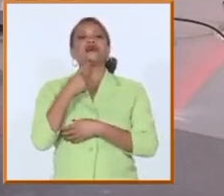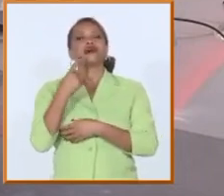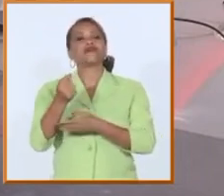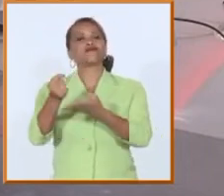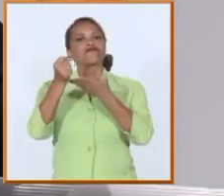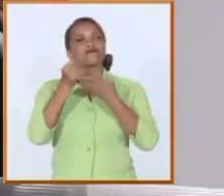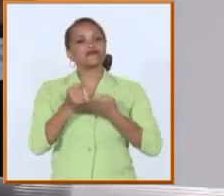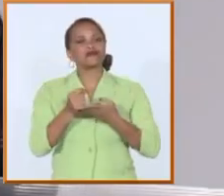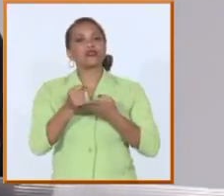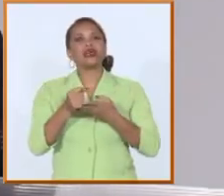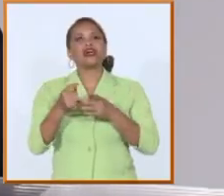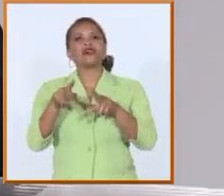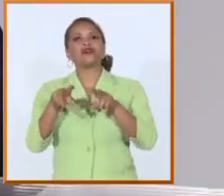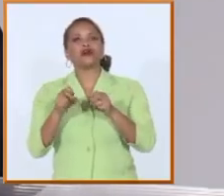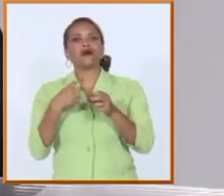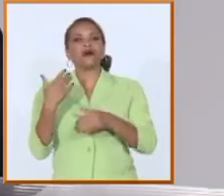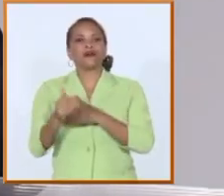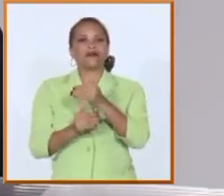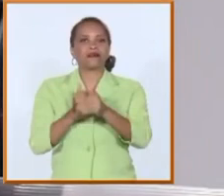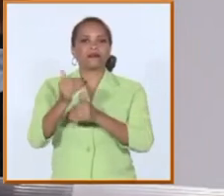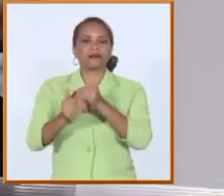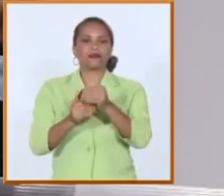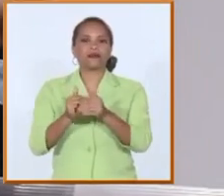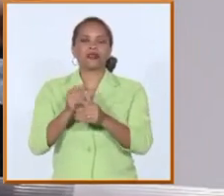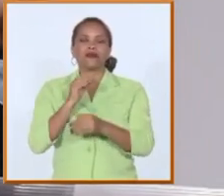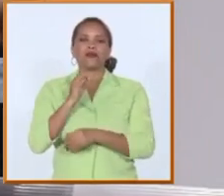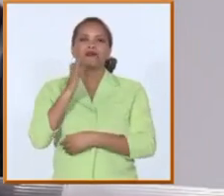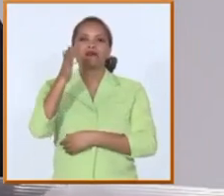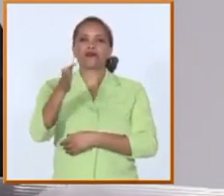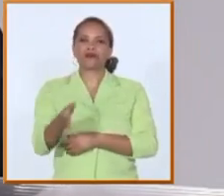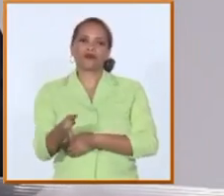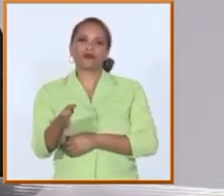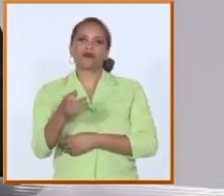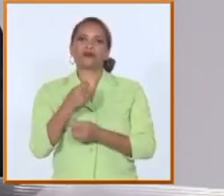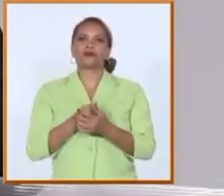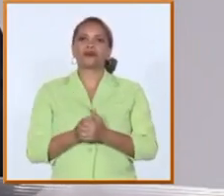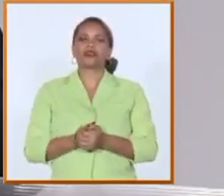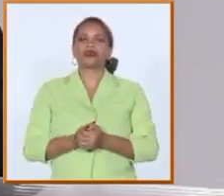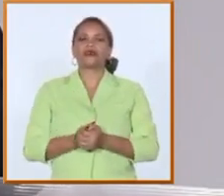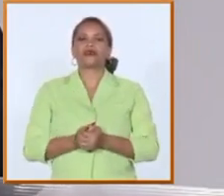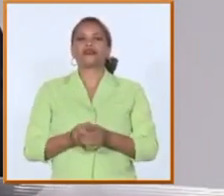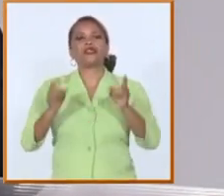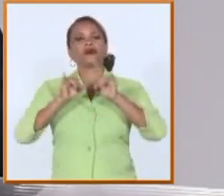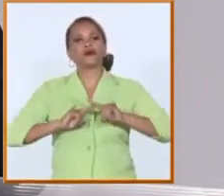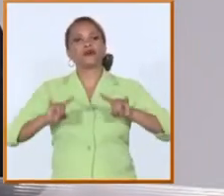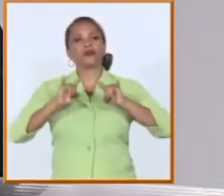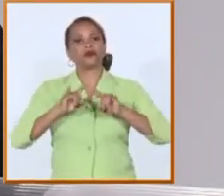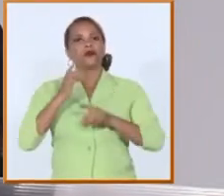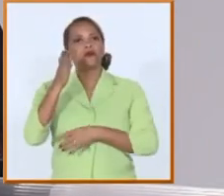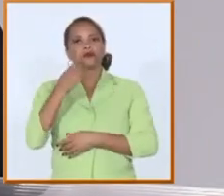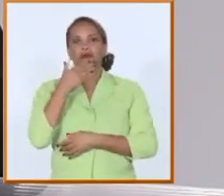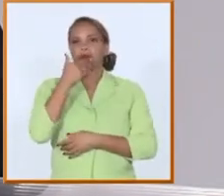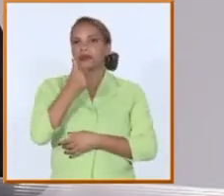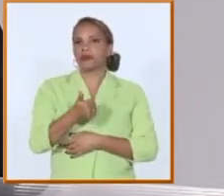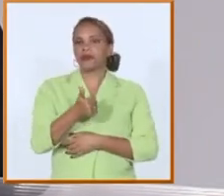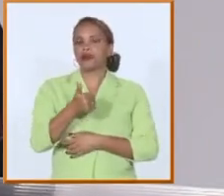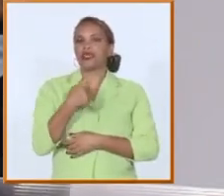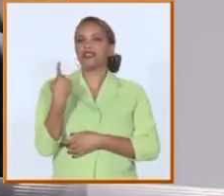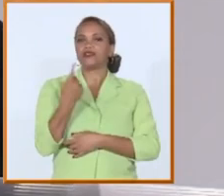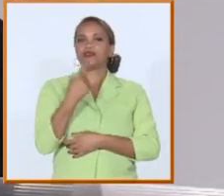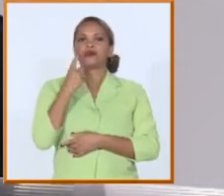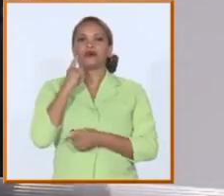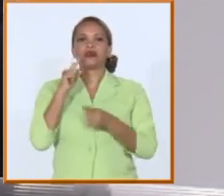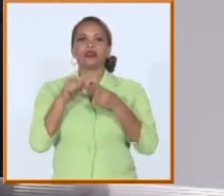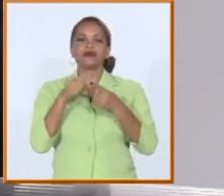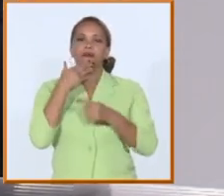y para que la universidad siga siendo un paradigma del desarrollo del país y una garantía del bienestar del pueblo